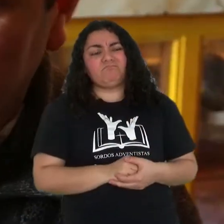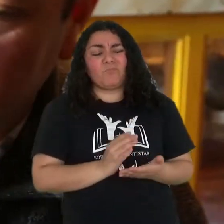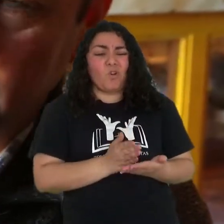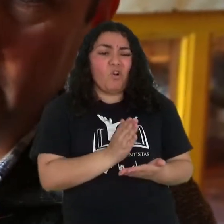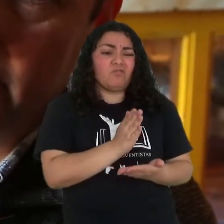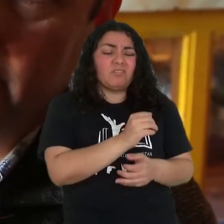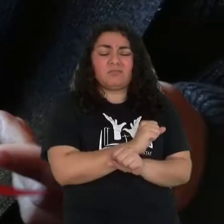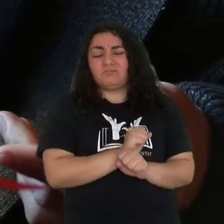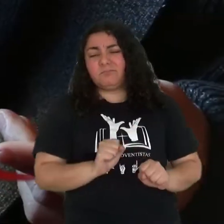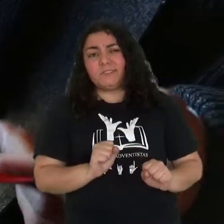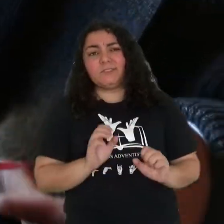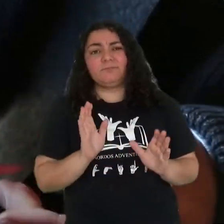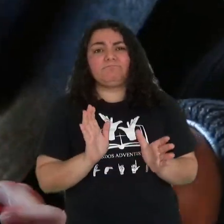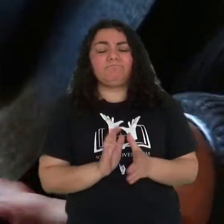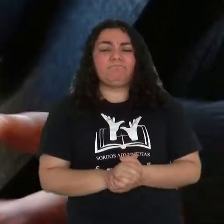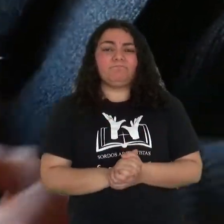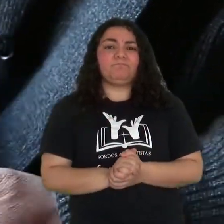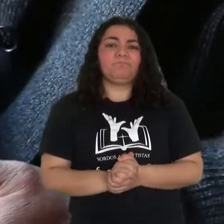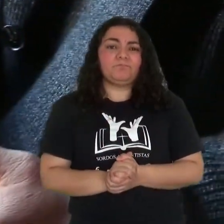continuar.